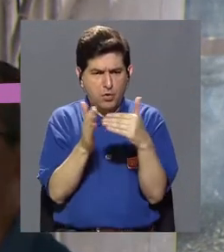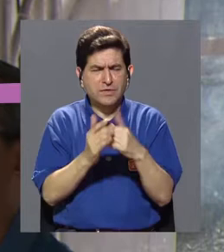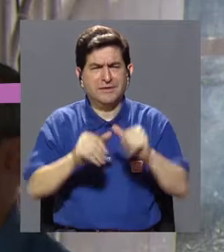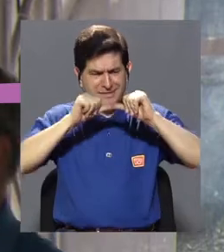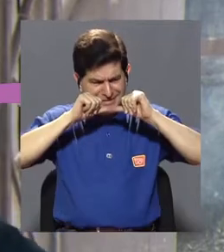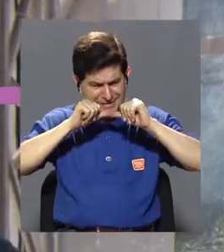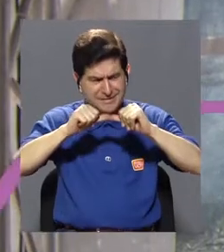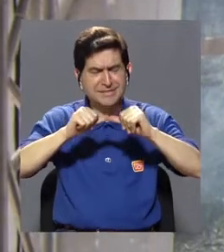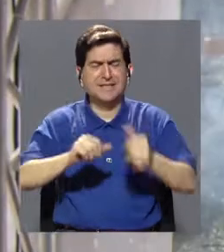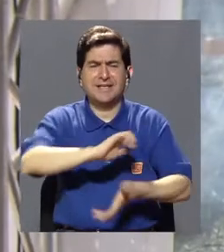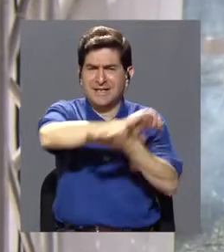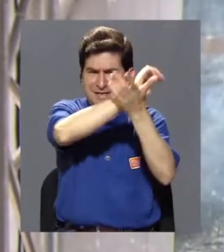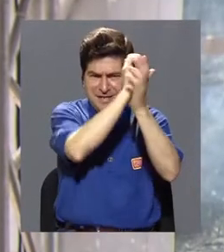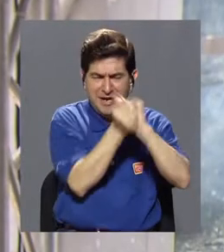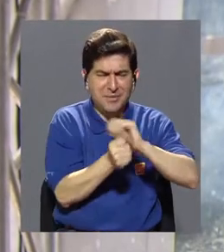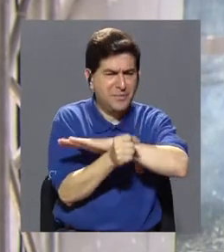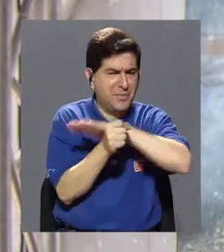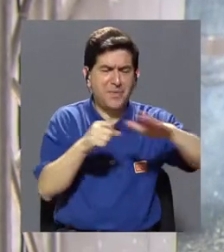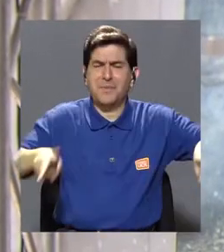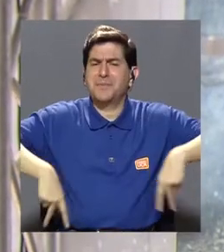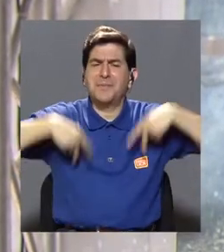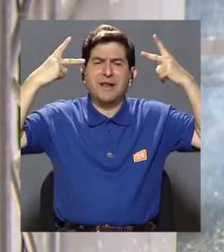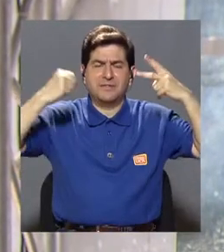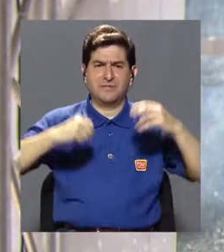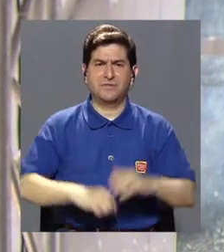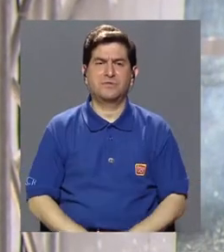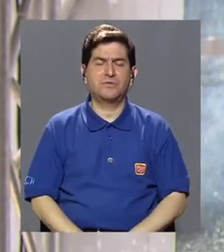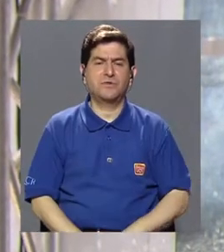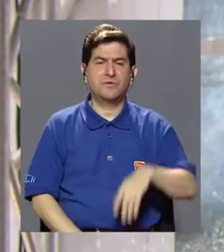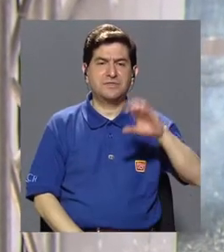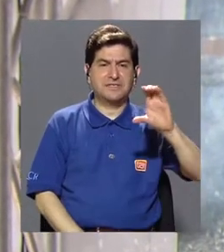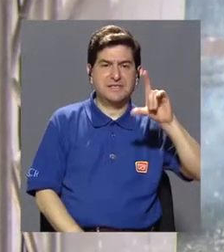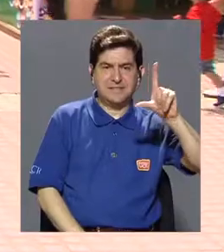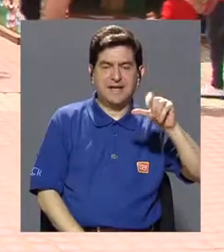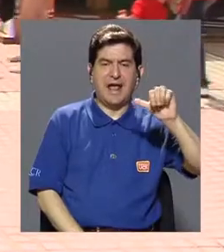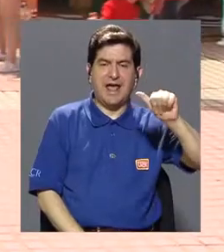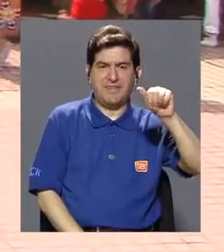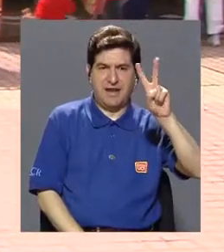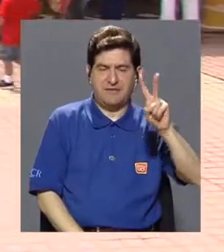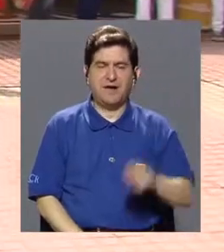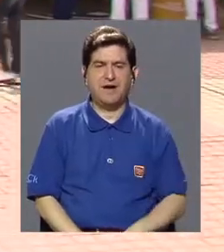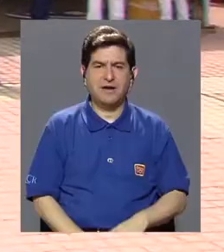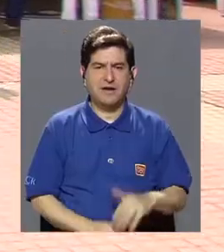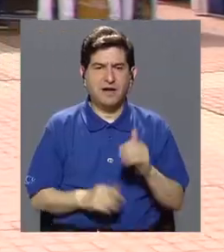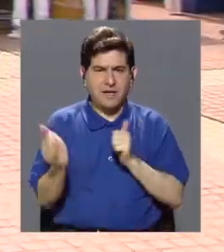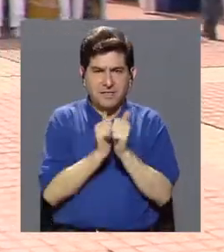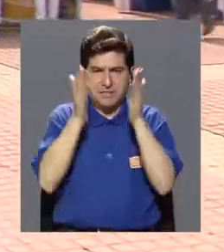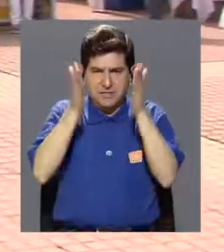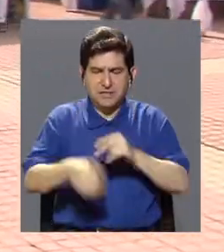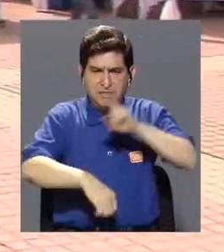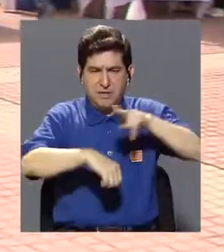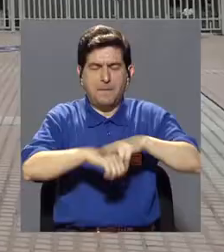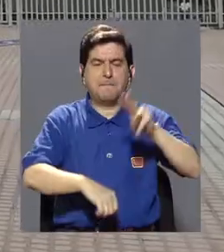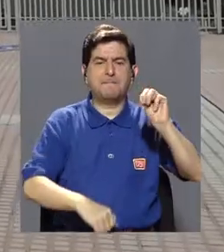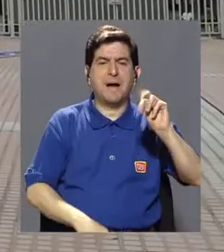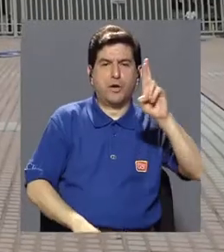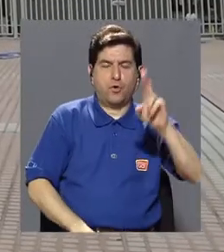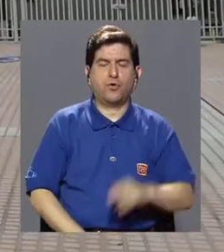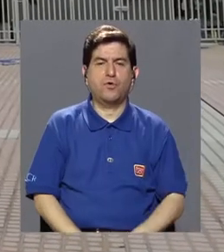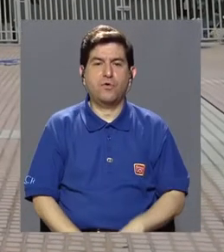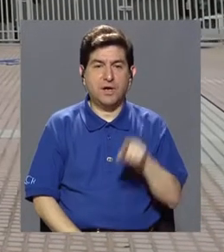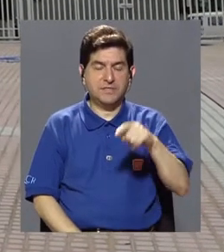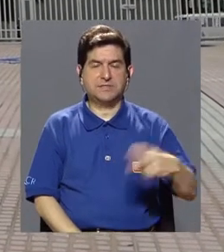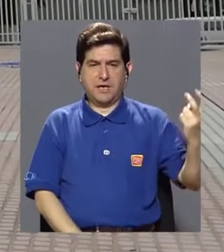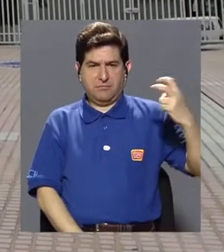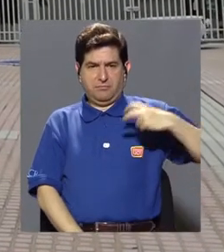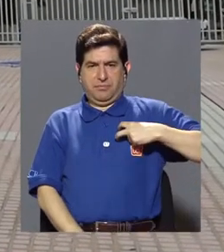y reanimarnos a efectuar un cambio total en nuestras vidas. César Lizano y Andrea Vargas, atletas nacionales,